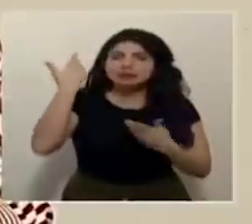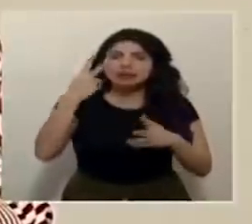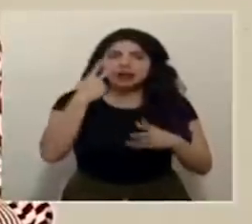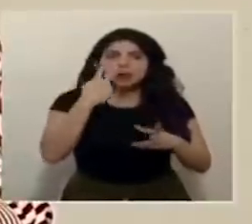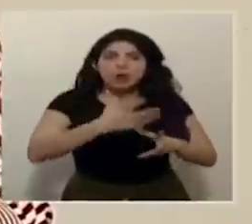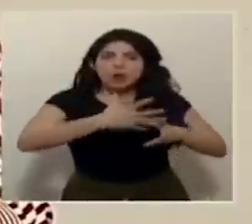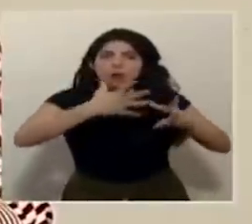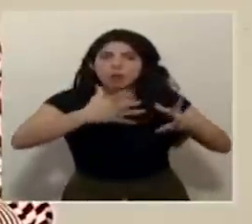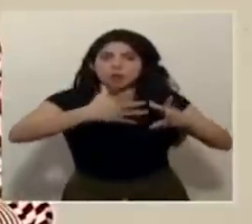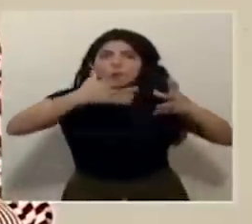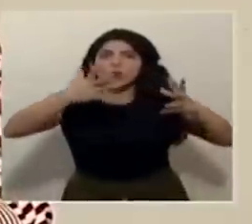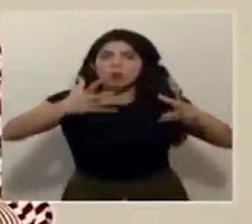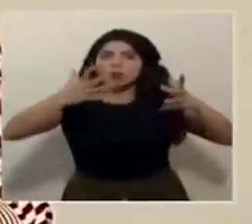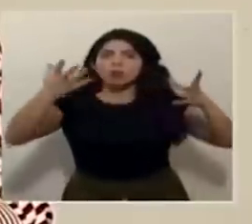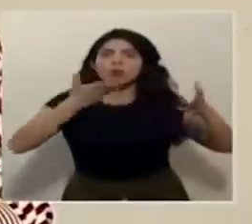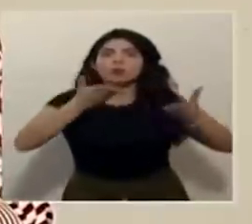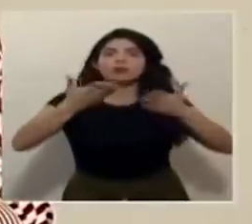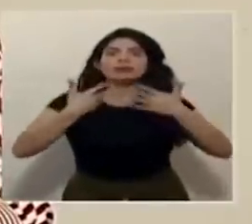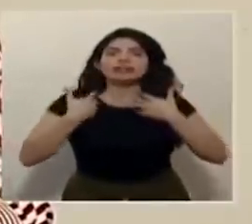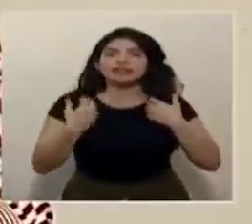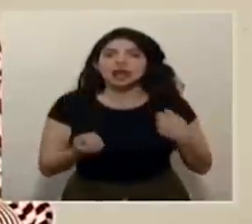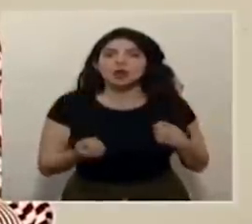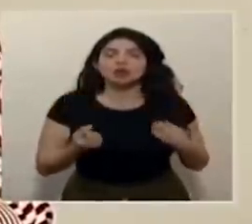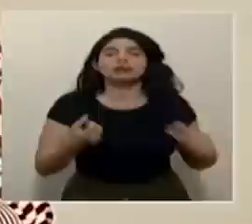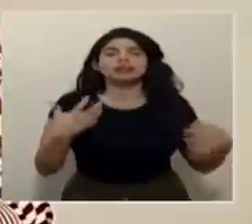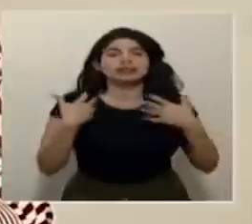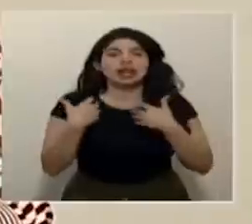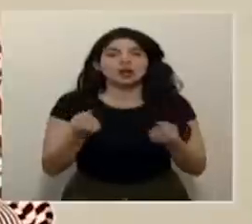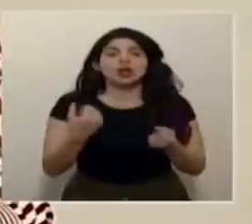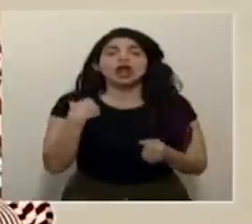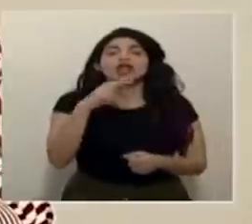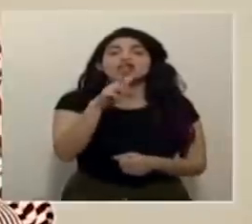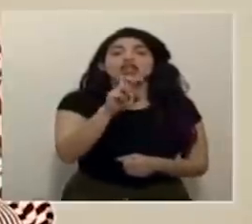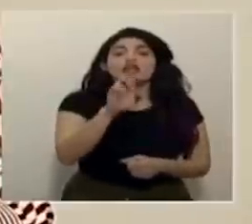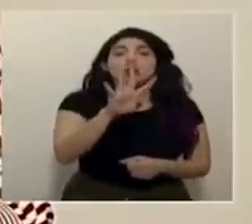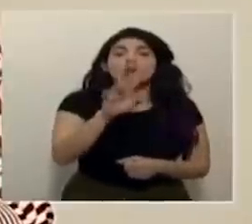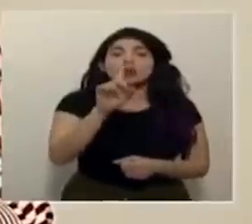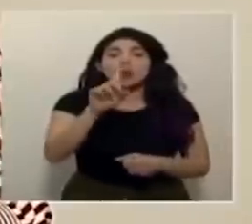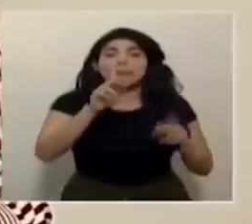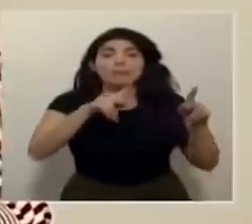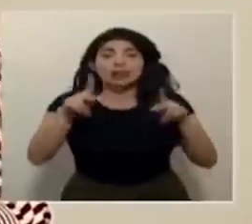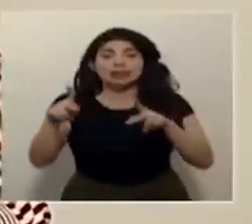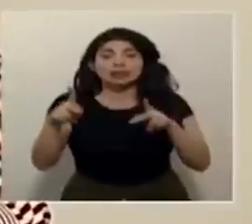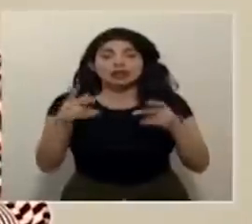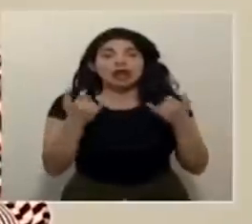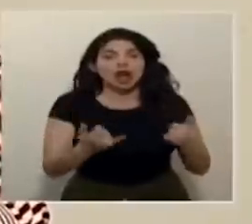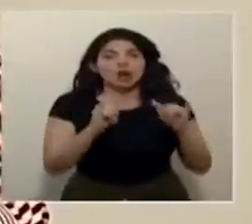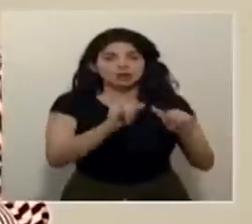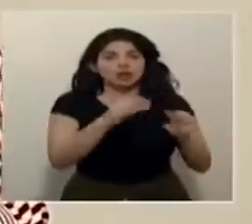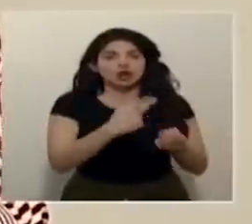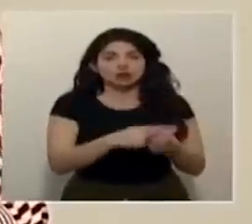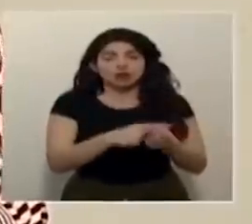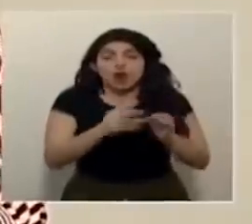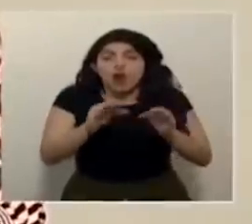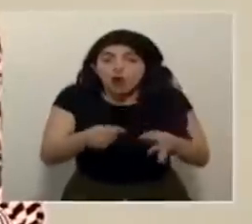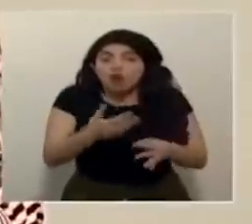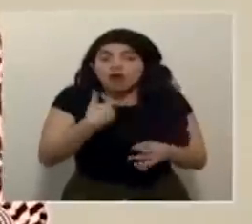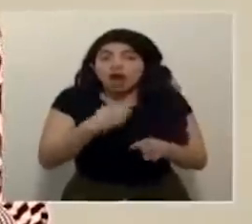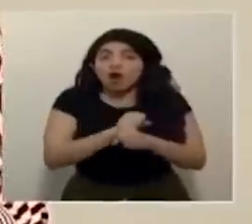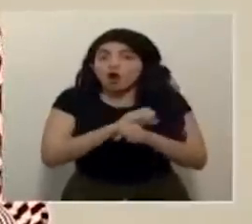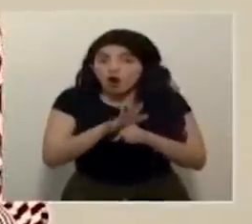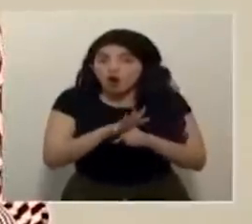incrementado en los servicios de salud. Tenemos 241 personas que están hospitalizadas, confirmadas por COVID